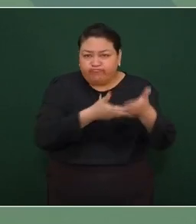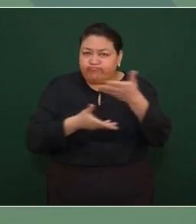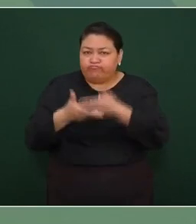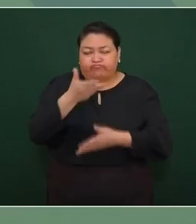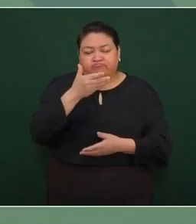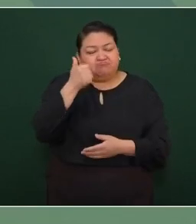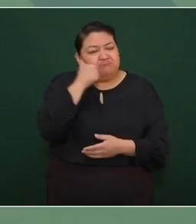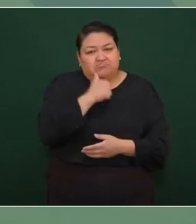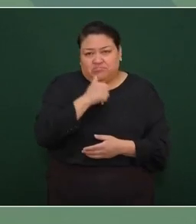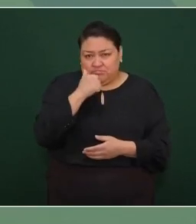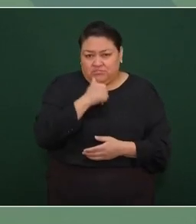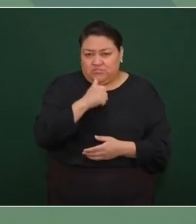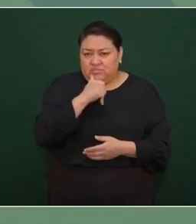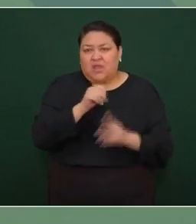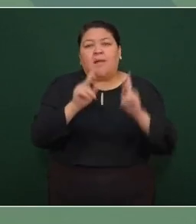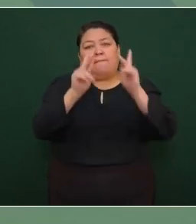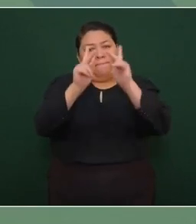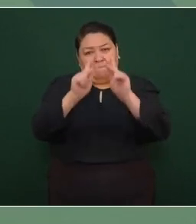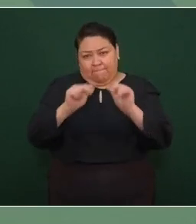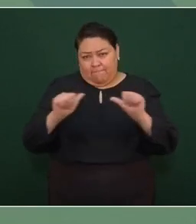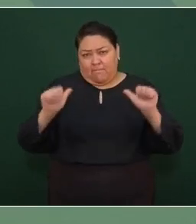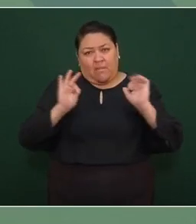y de la paz.